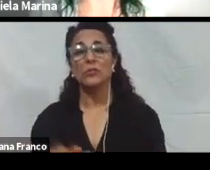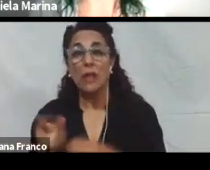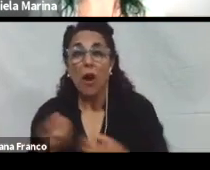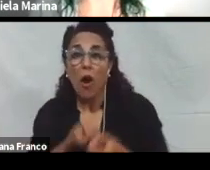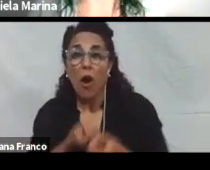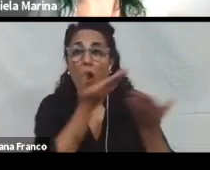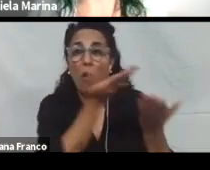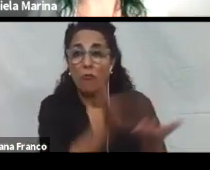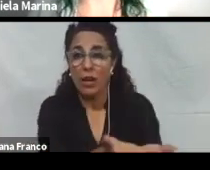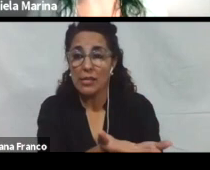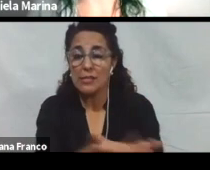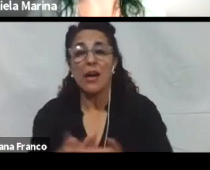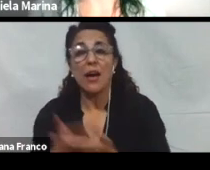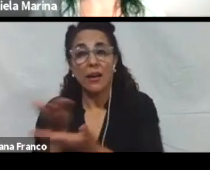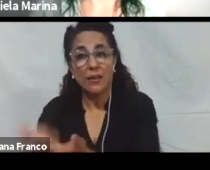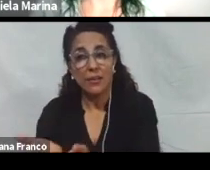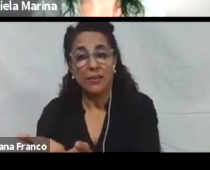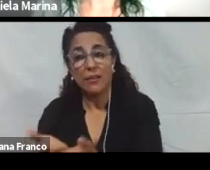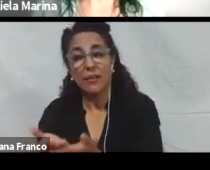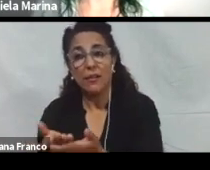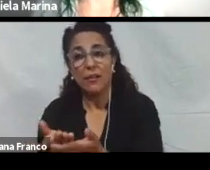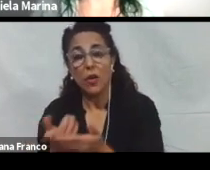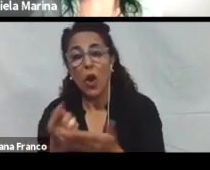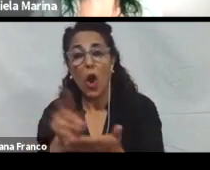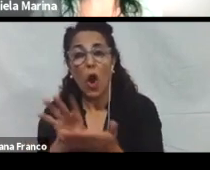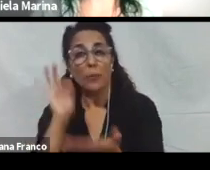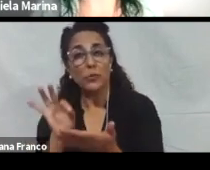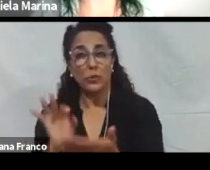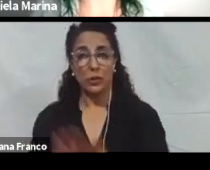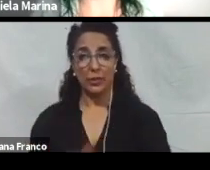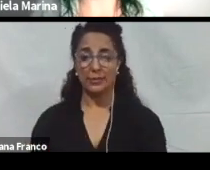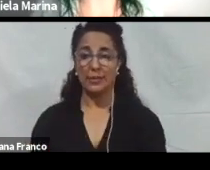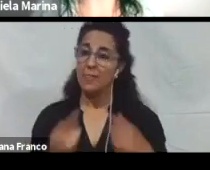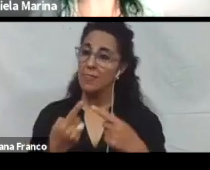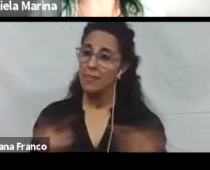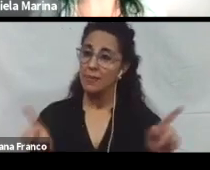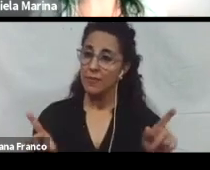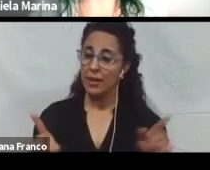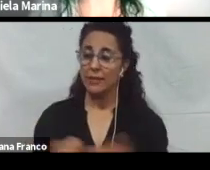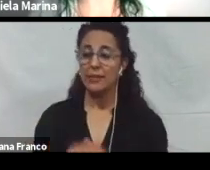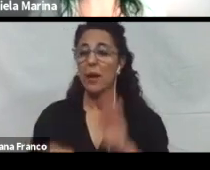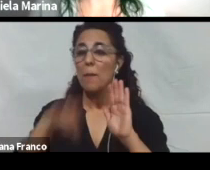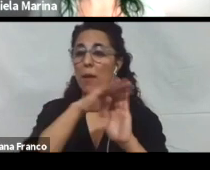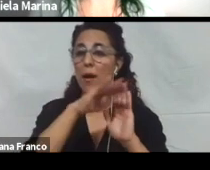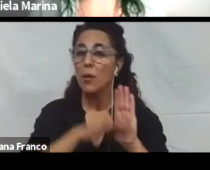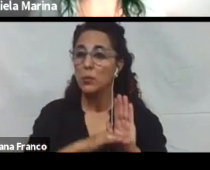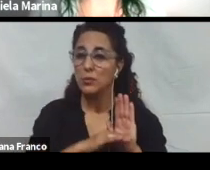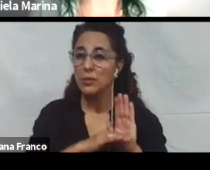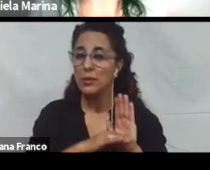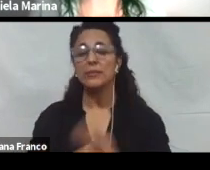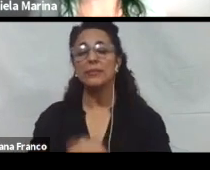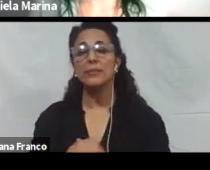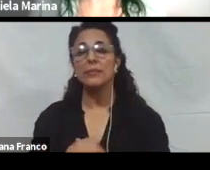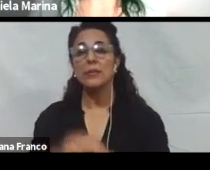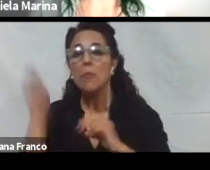alternativas. Y bueno, las pautas que nos brinda este principio son búsqueda de